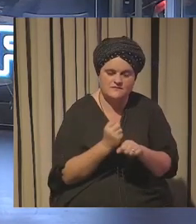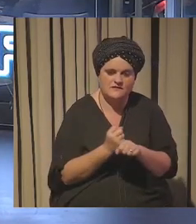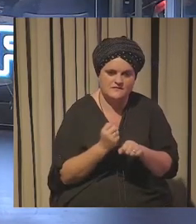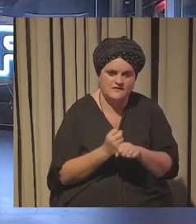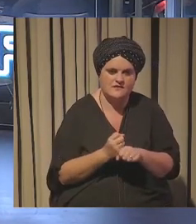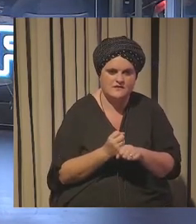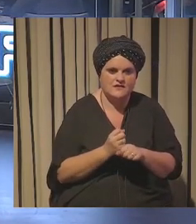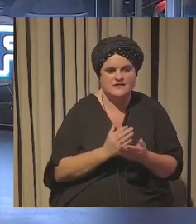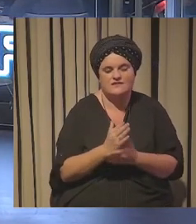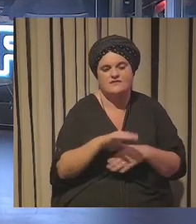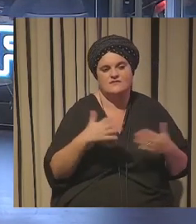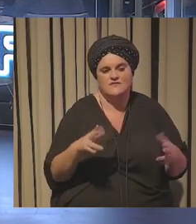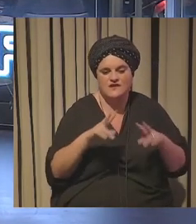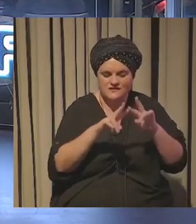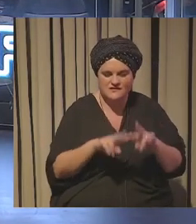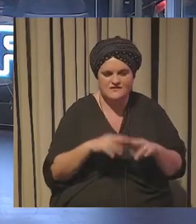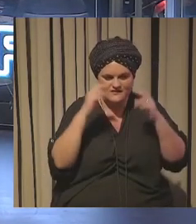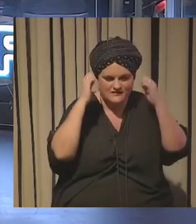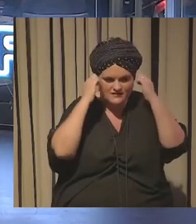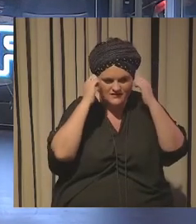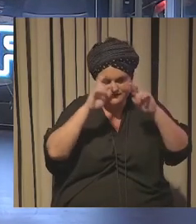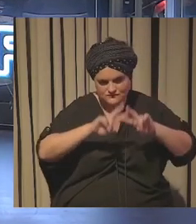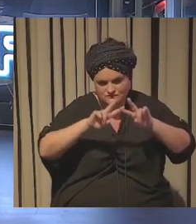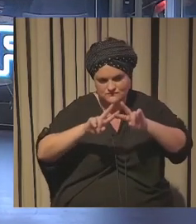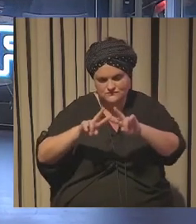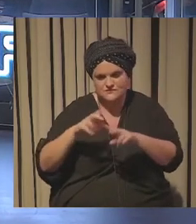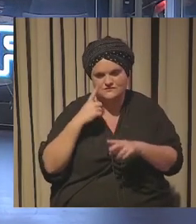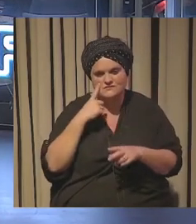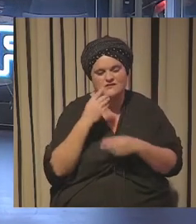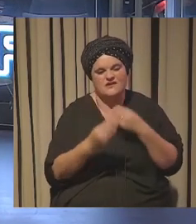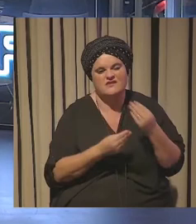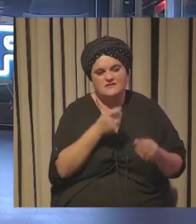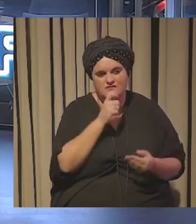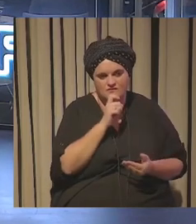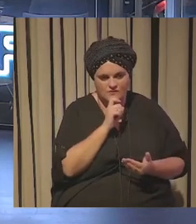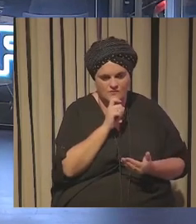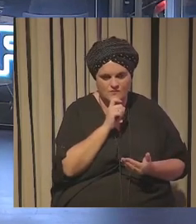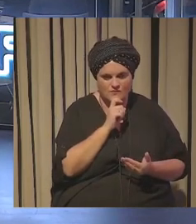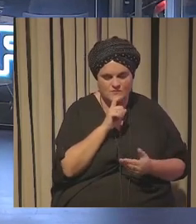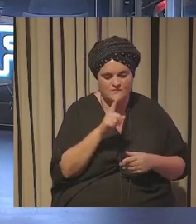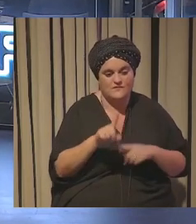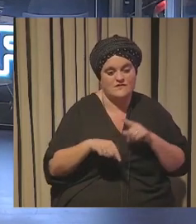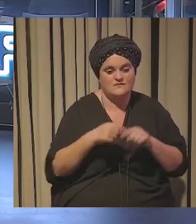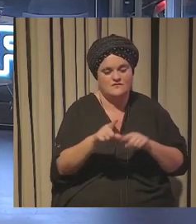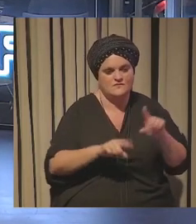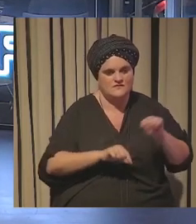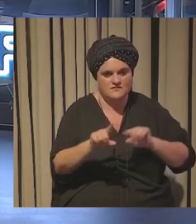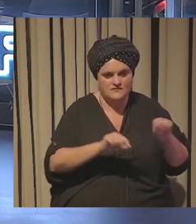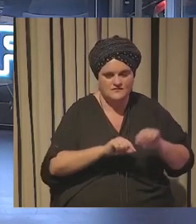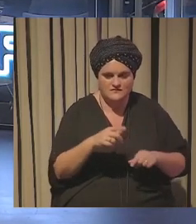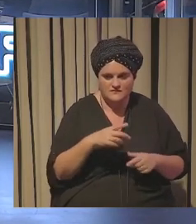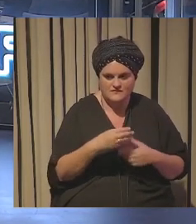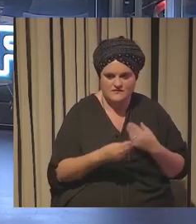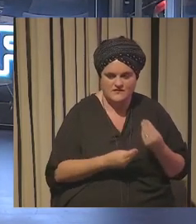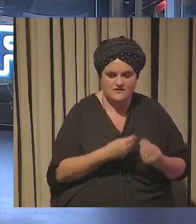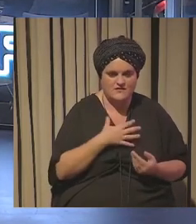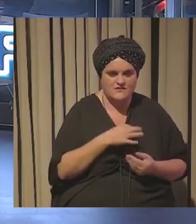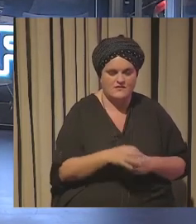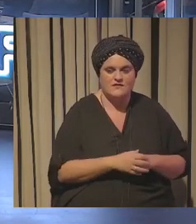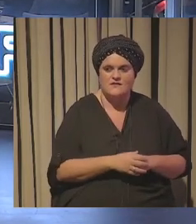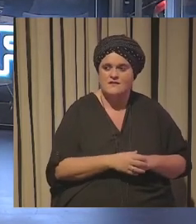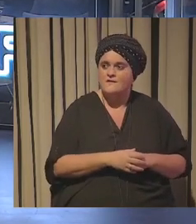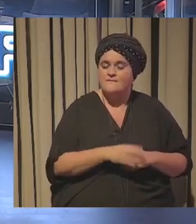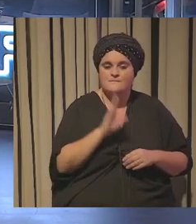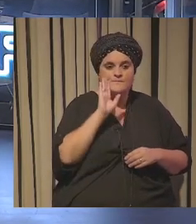analicen las estudien y para ello bueno puedan tomar decisiones en un equipo que a veces comentabas tú